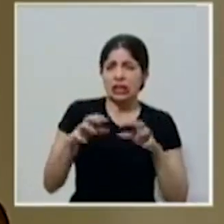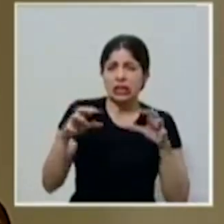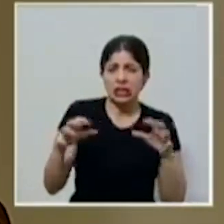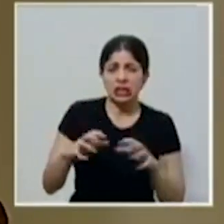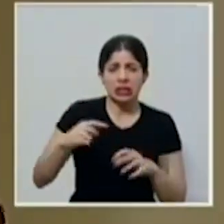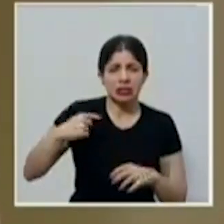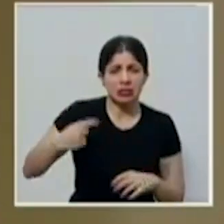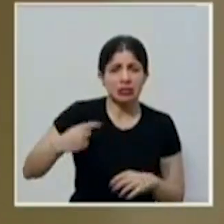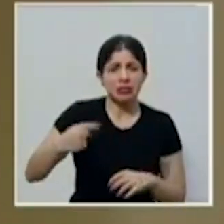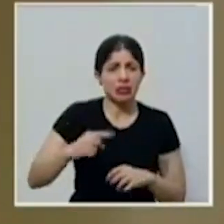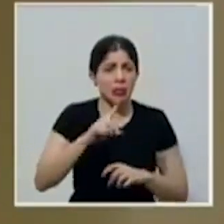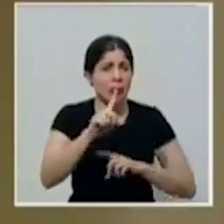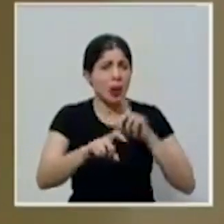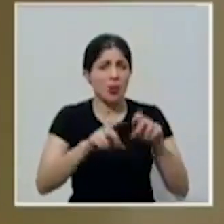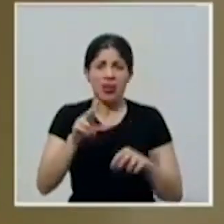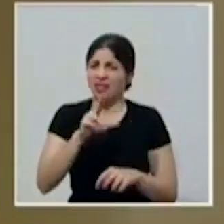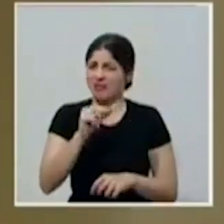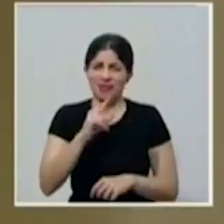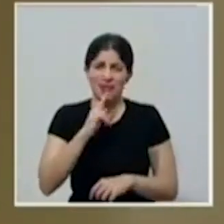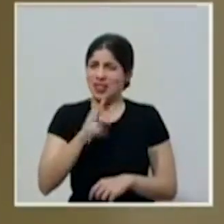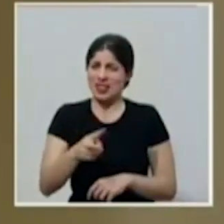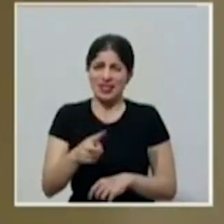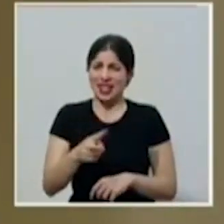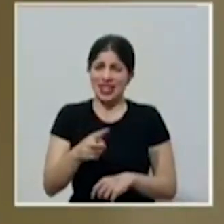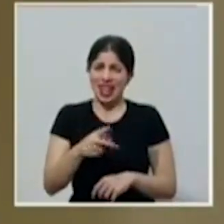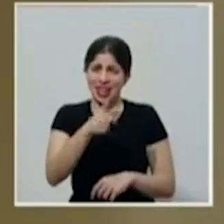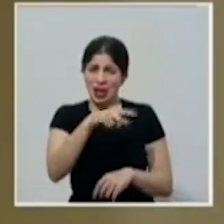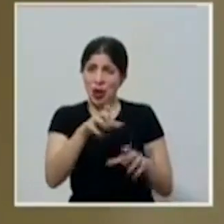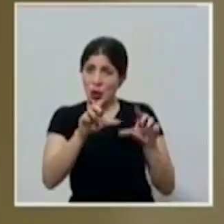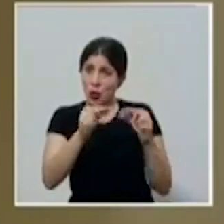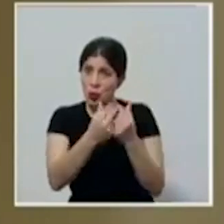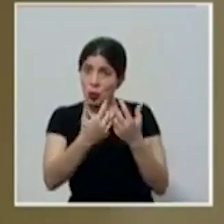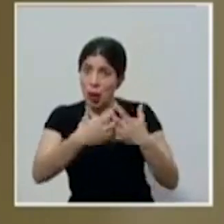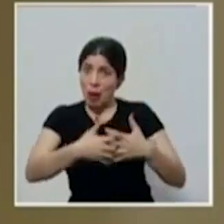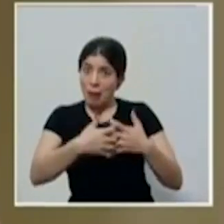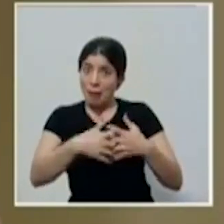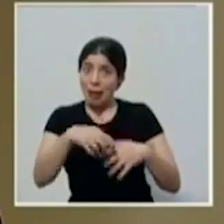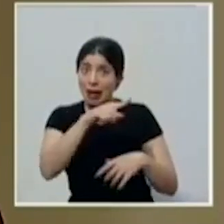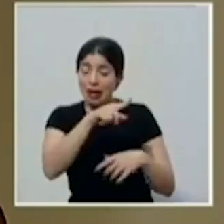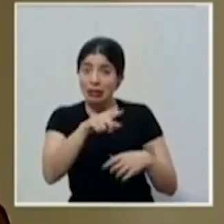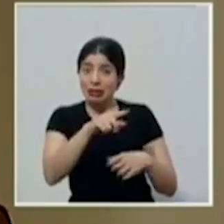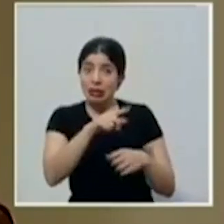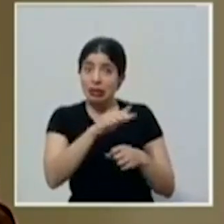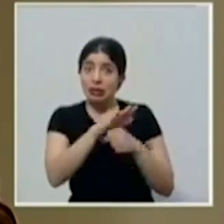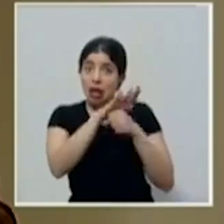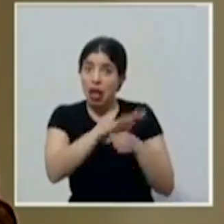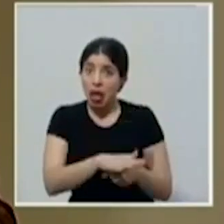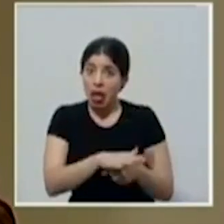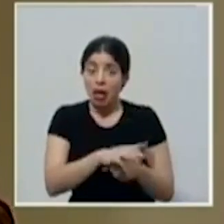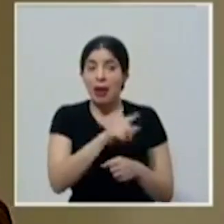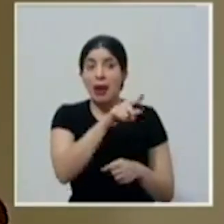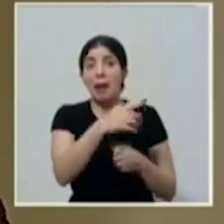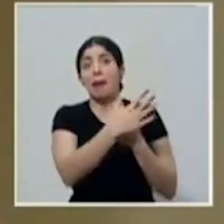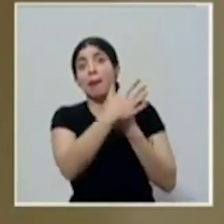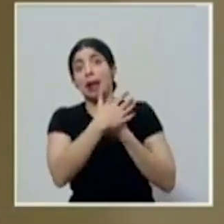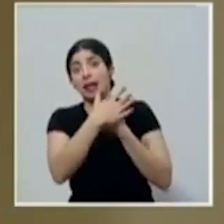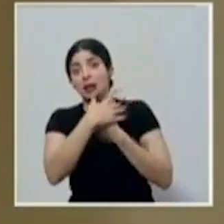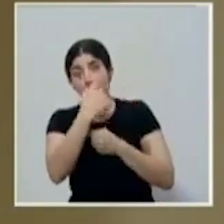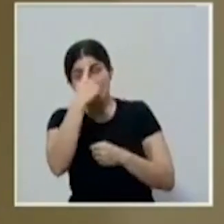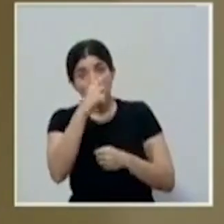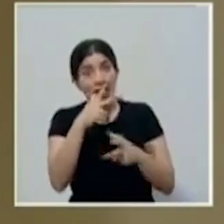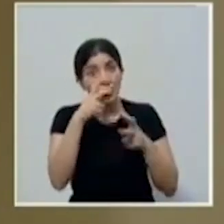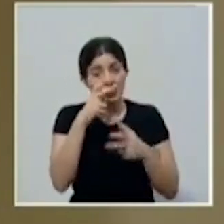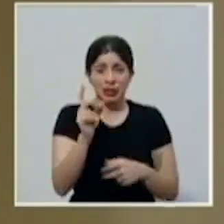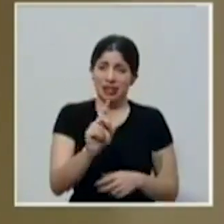permanente de consulta. No es cierto que los sectores empresariales hayan tenido que ser presionados para ser